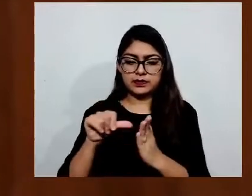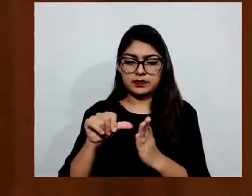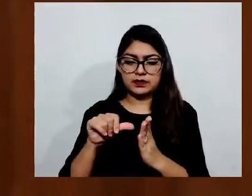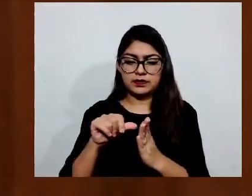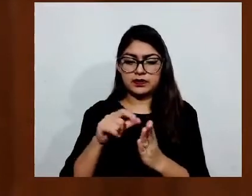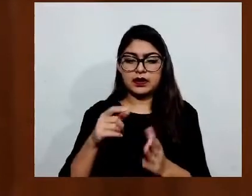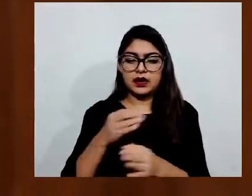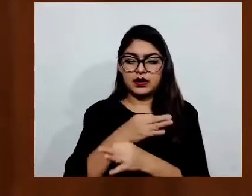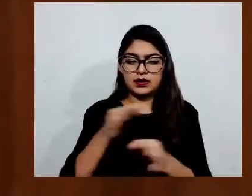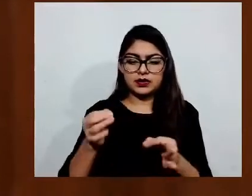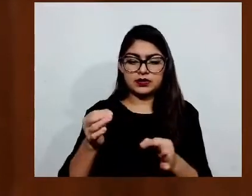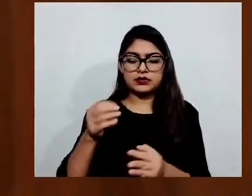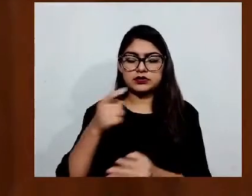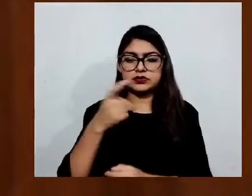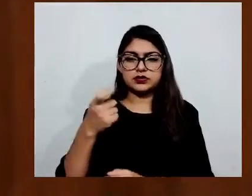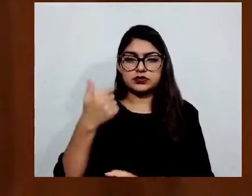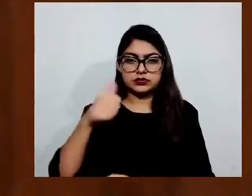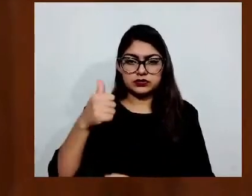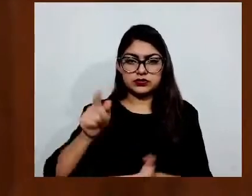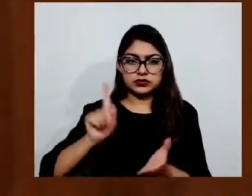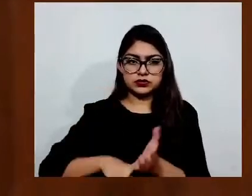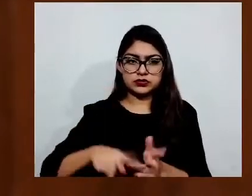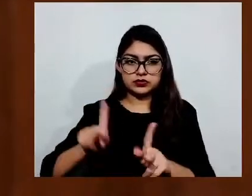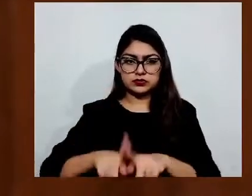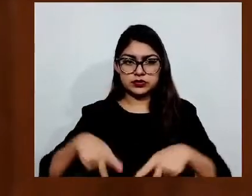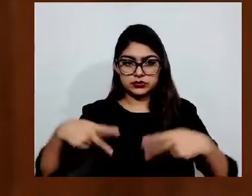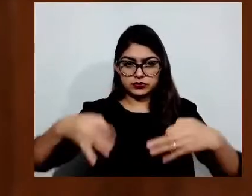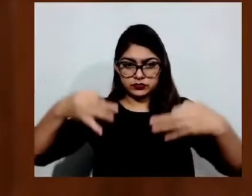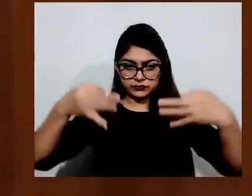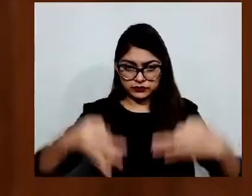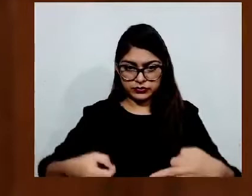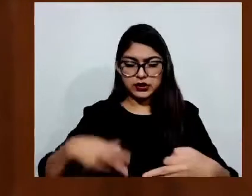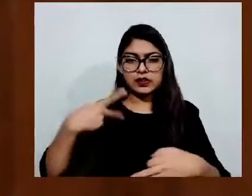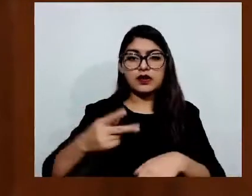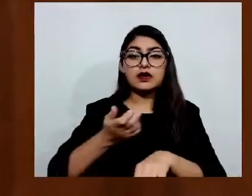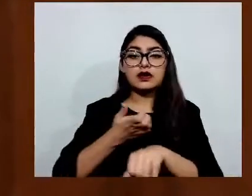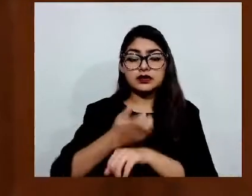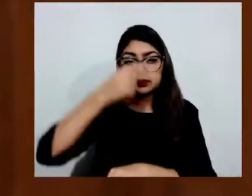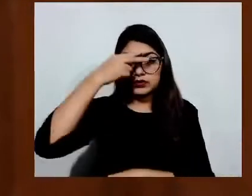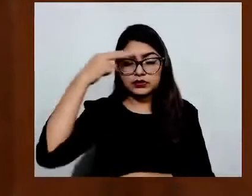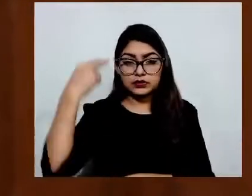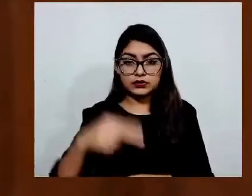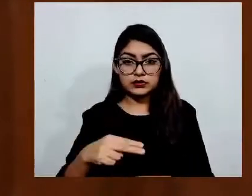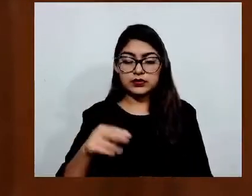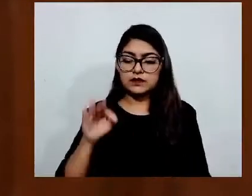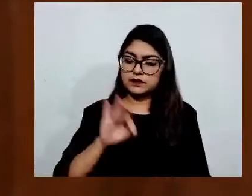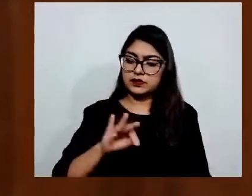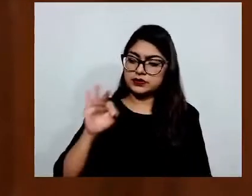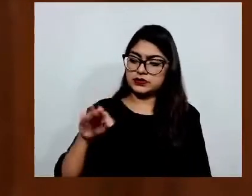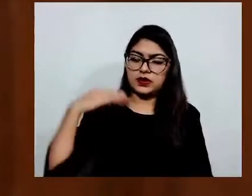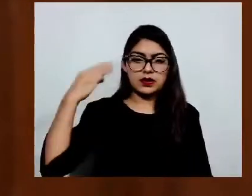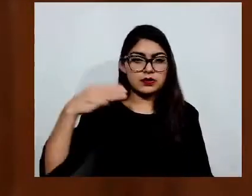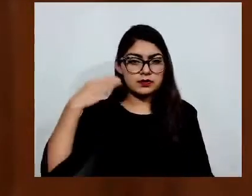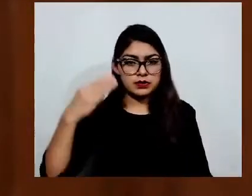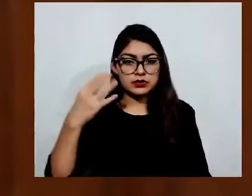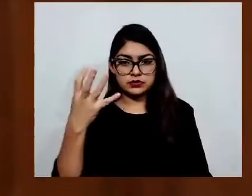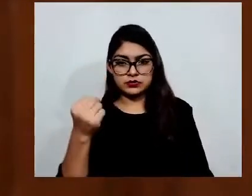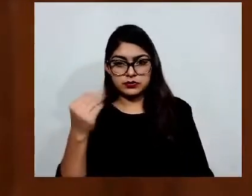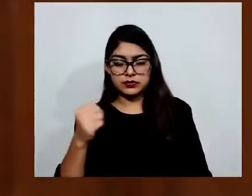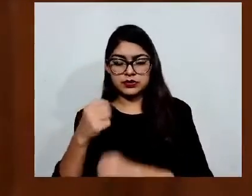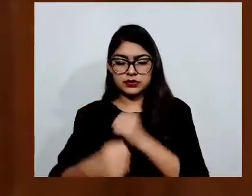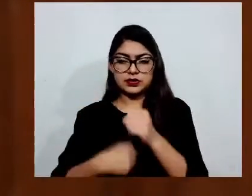de Gobierno de esta entidad federativa, el 9 de marzo de 1999 la Honorable 53